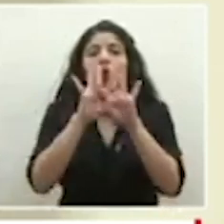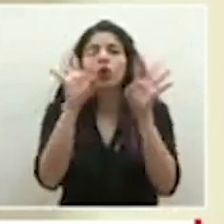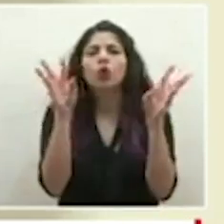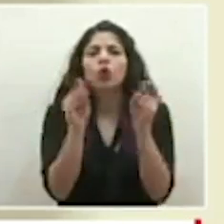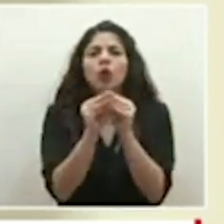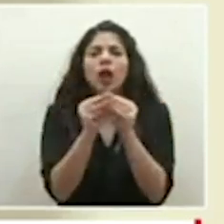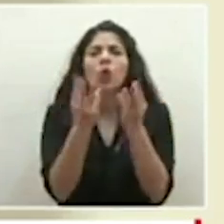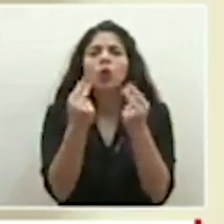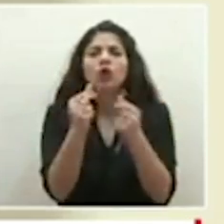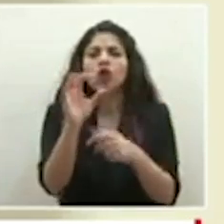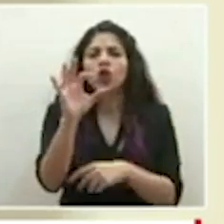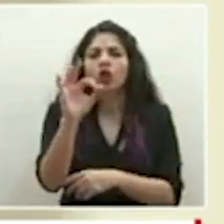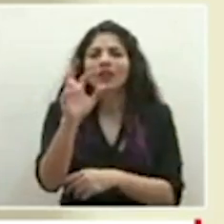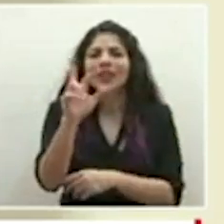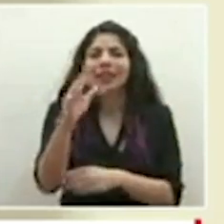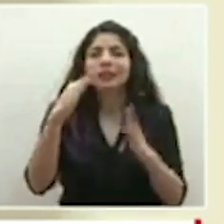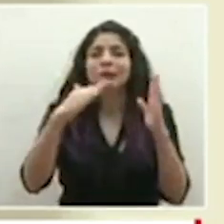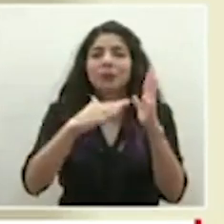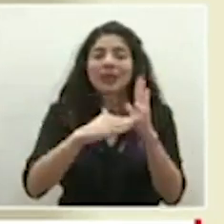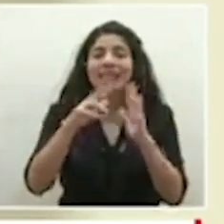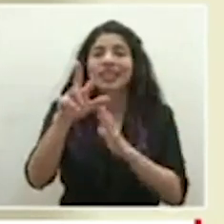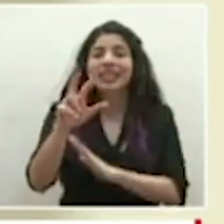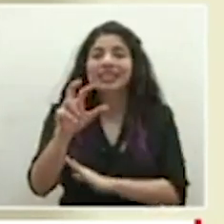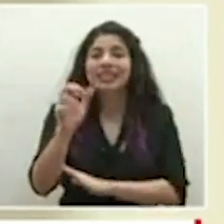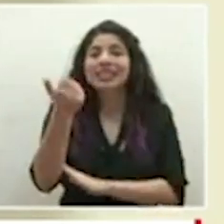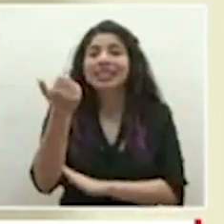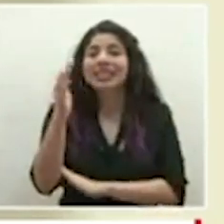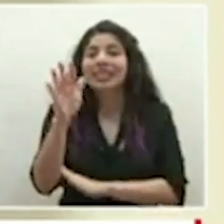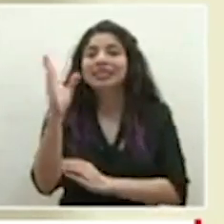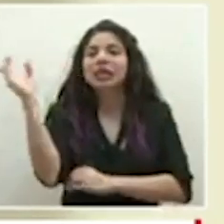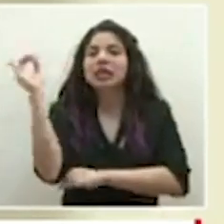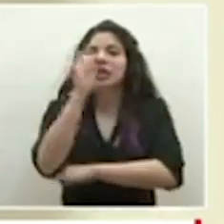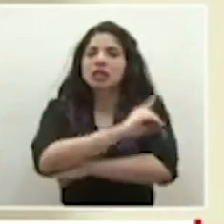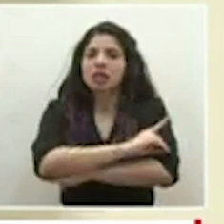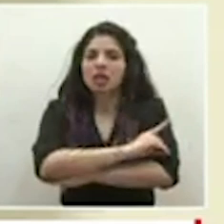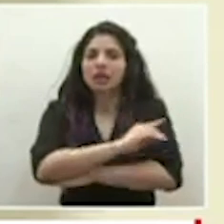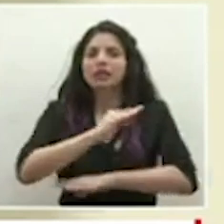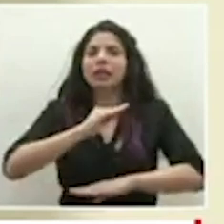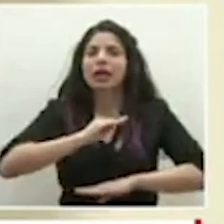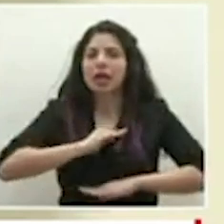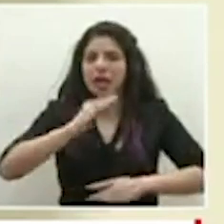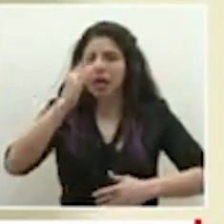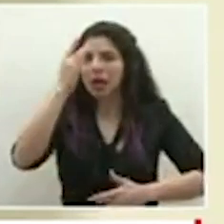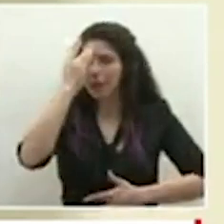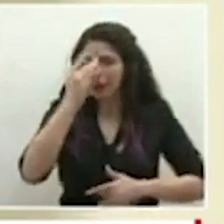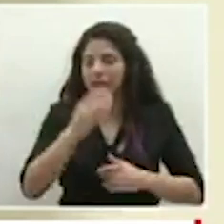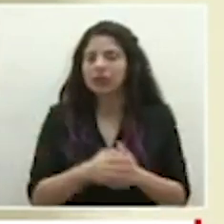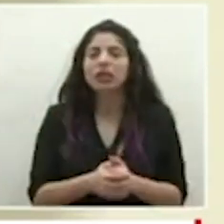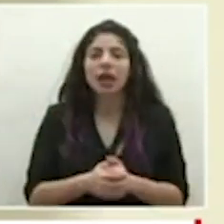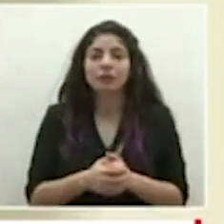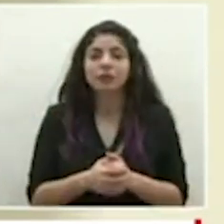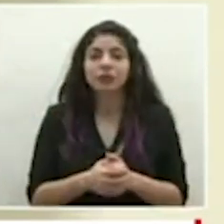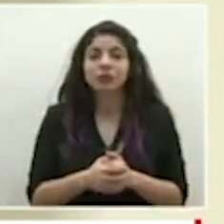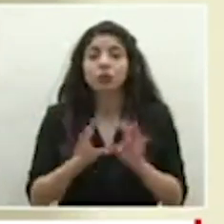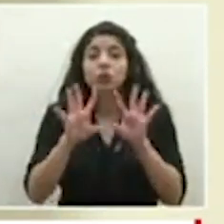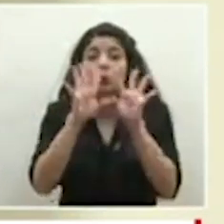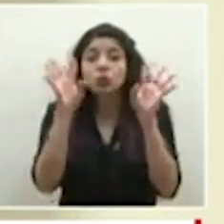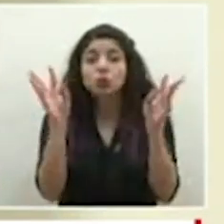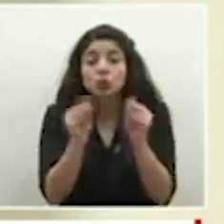total de 93.315 días de incapacidad a un total